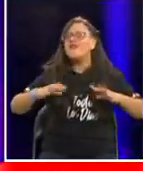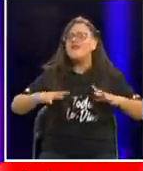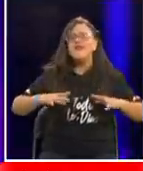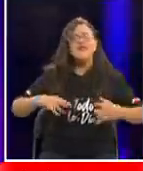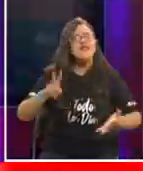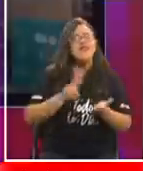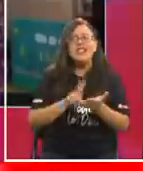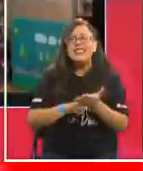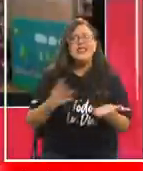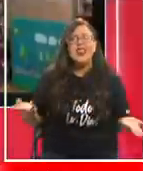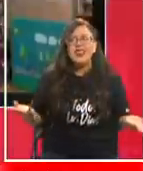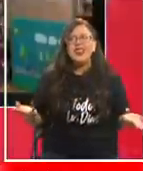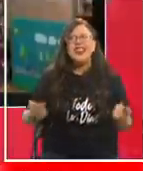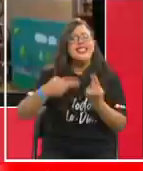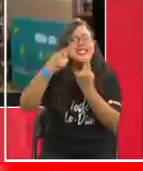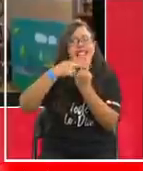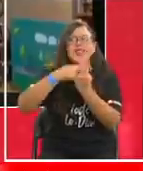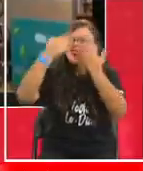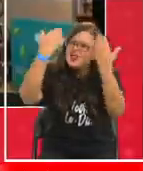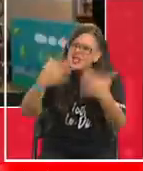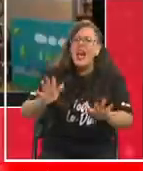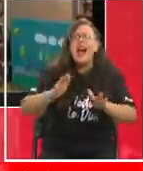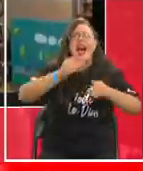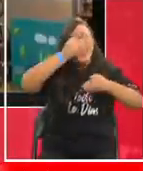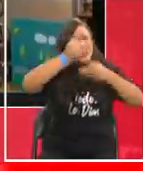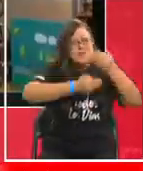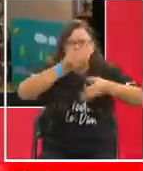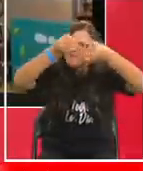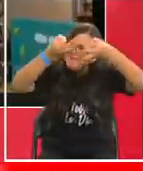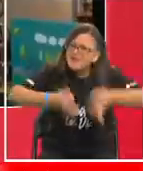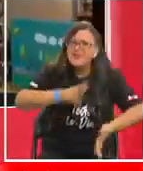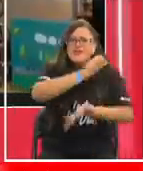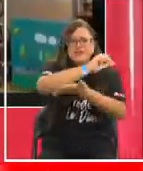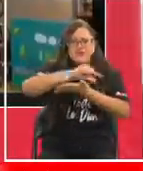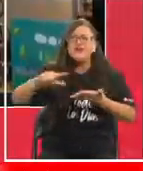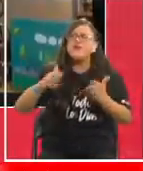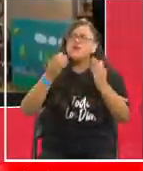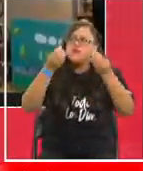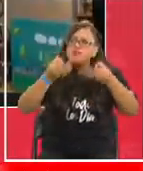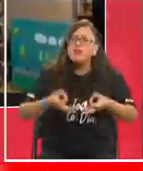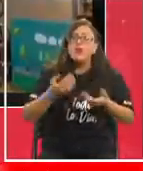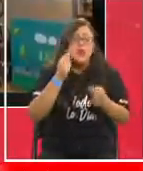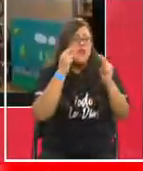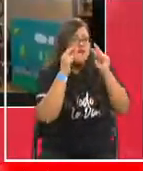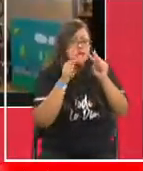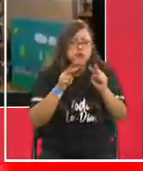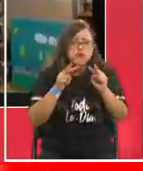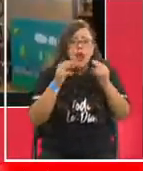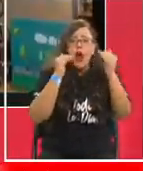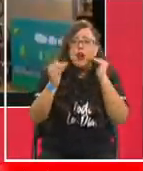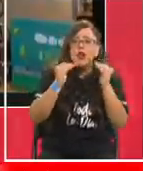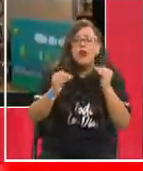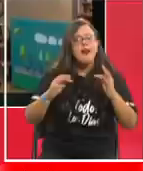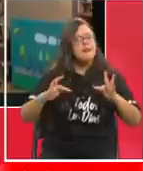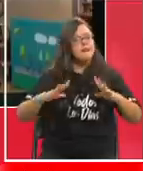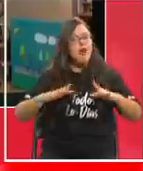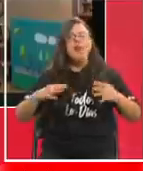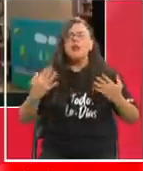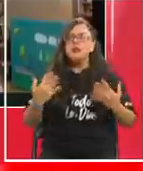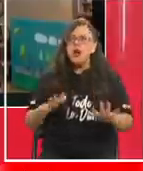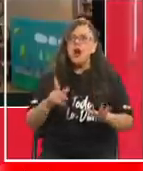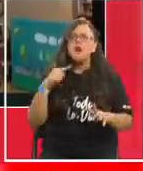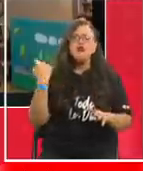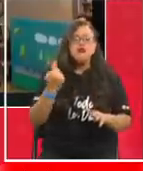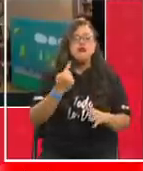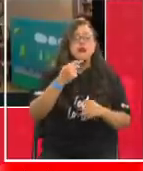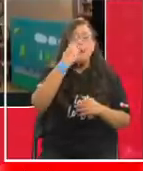de que la teletona haya salido adelante. Y feliz de ver a los niños. Hemos trabajado desde el mes